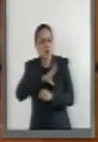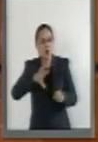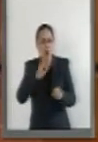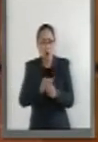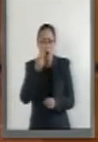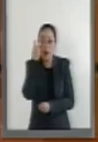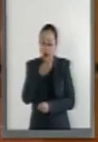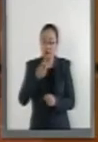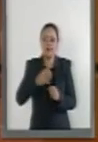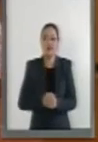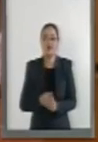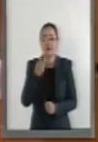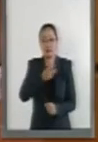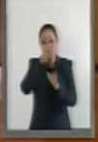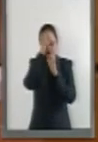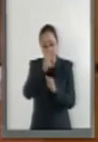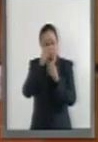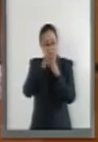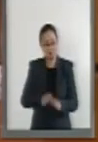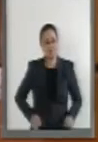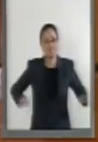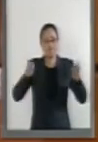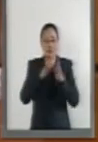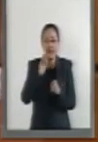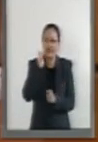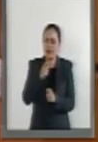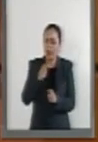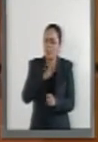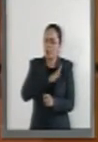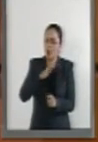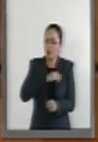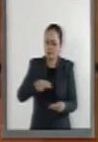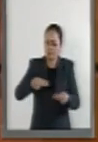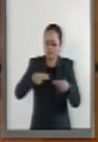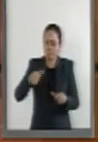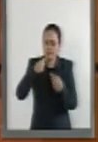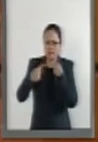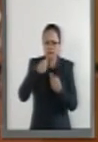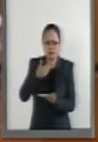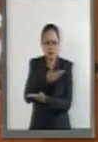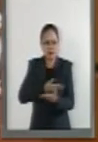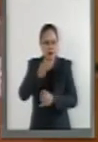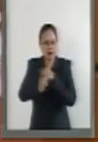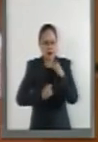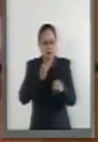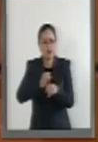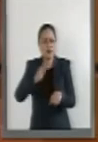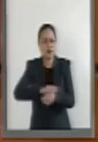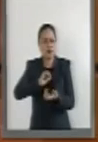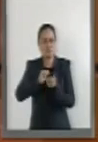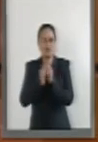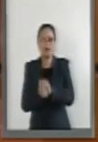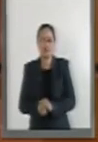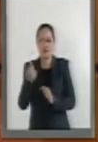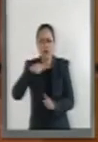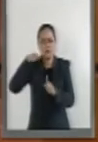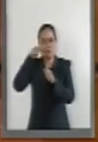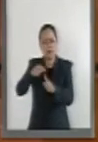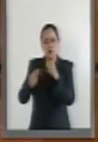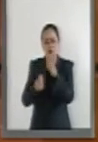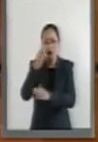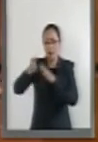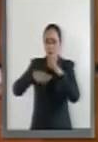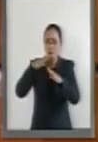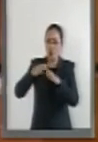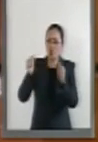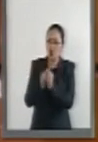Este acuerdo constituye un hito de la diplomacia internacional, toda vez que marca un cambio trascendental hacia la construcción de un nuevo mundo